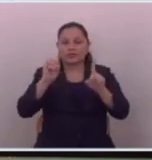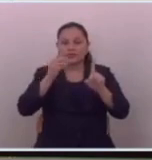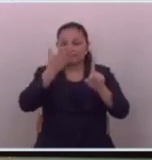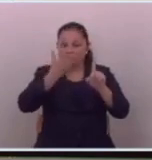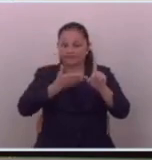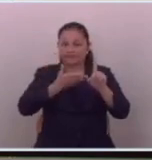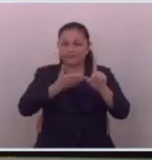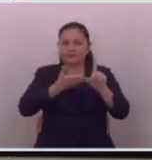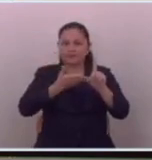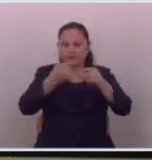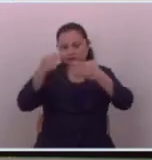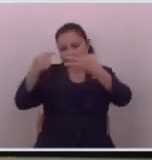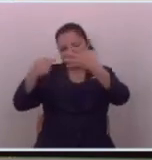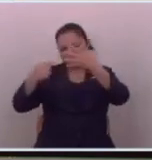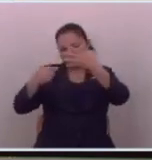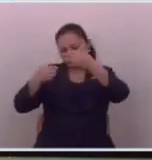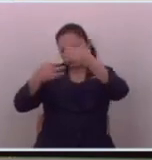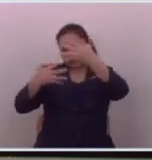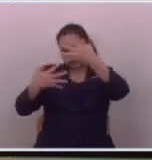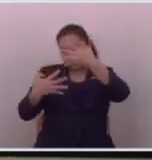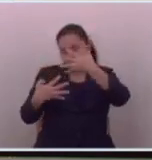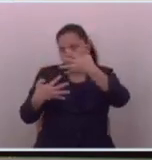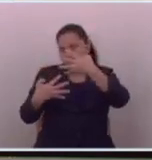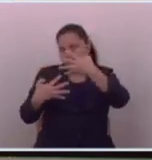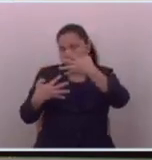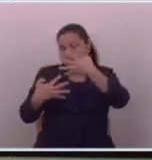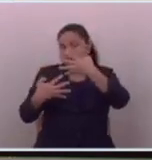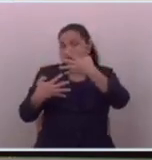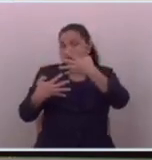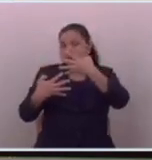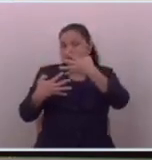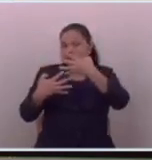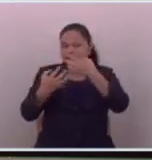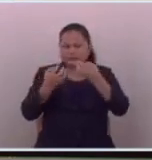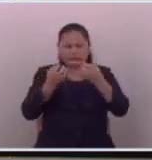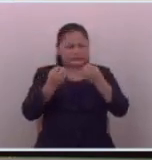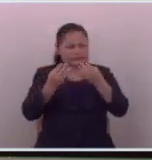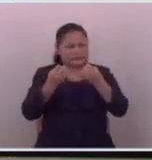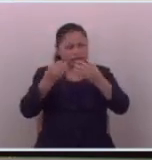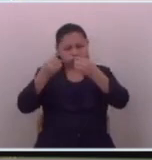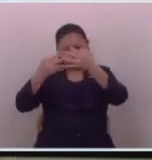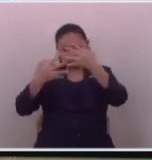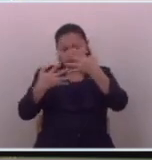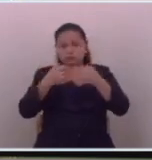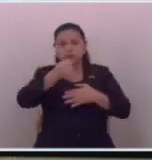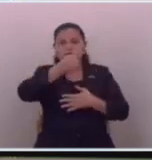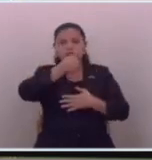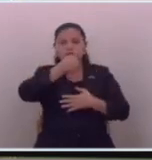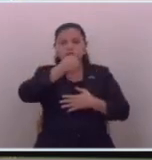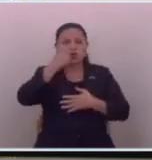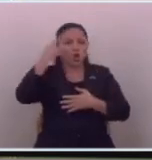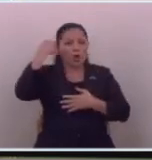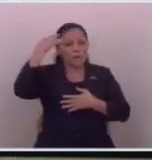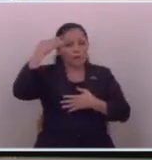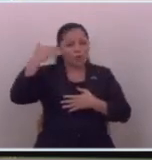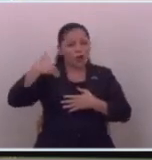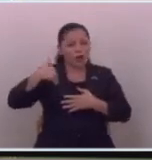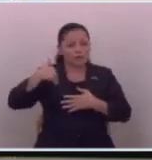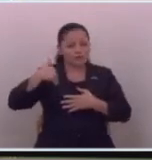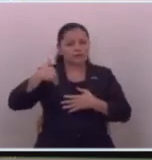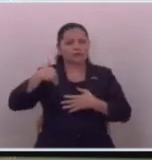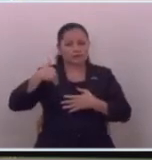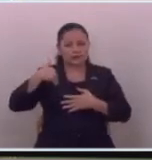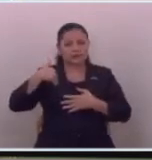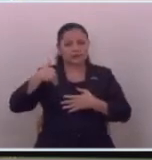da un listado de un montón de periodistas de hombres de mujeres incluso